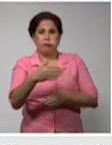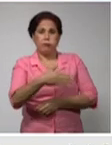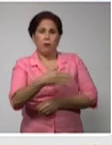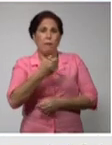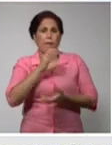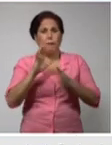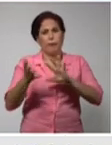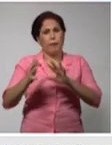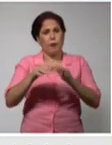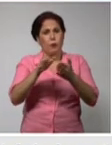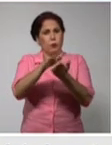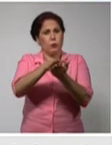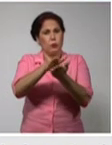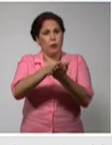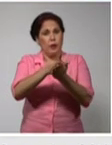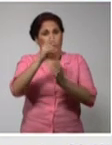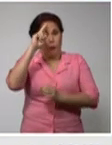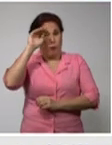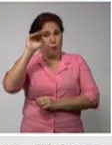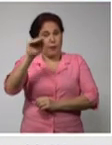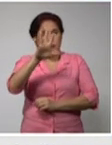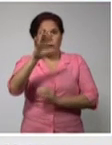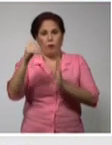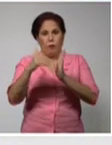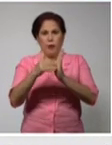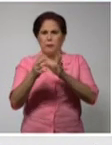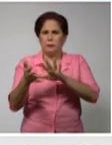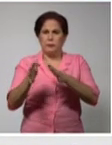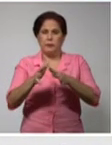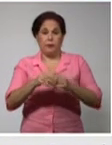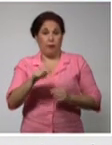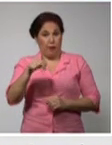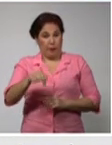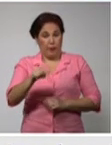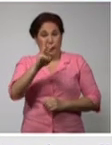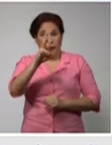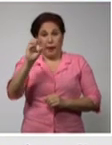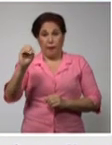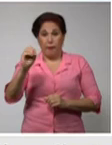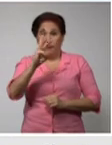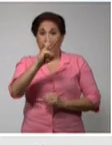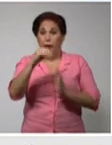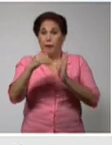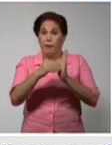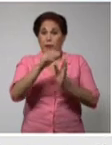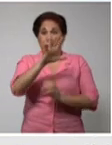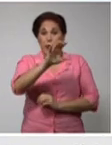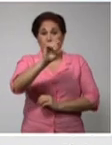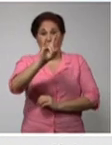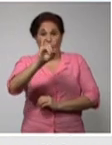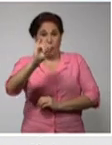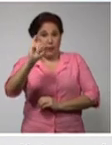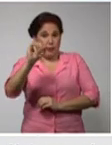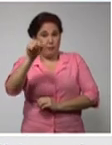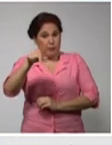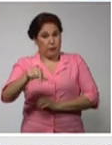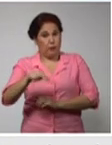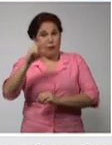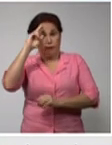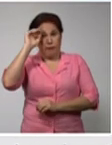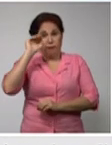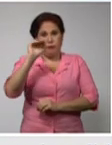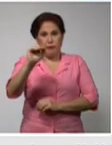más de 5.000 casos activos. De estos 3.596 casos activos, el